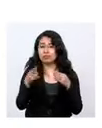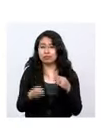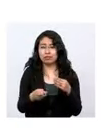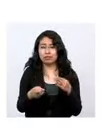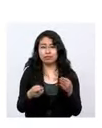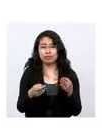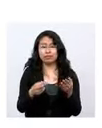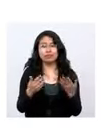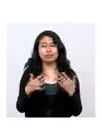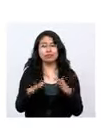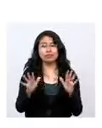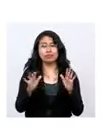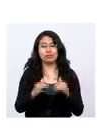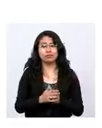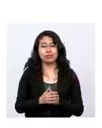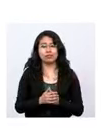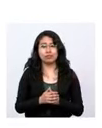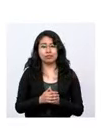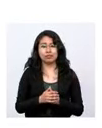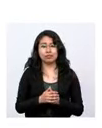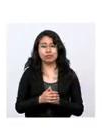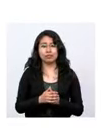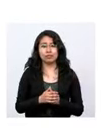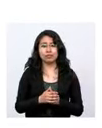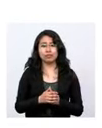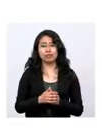registrados recientemente.